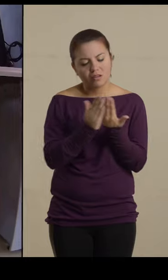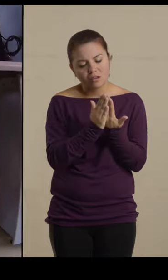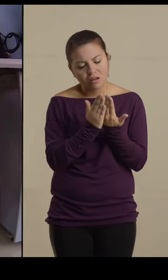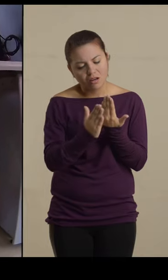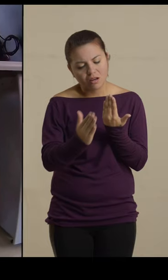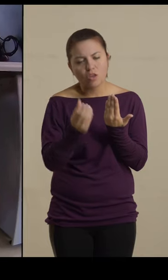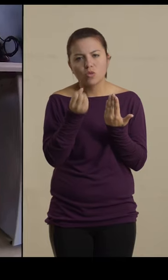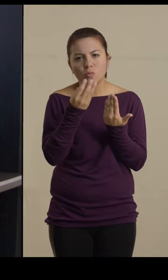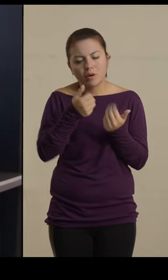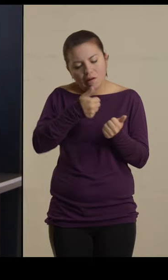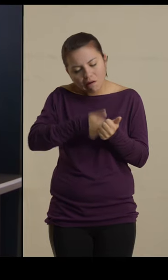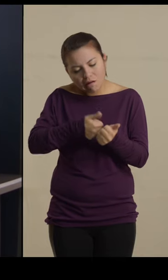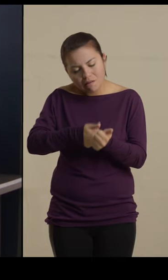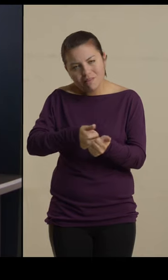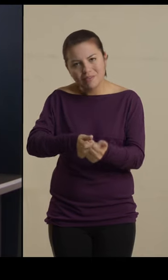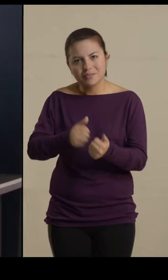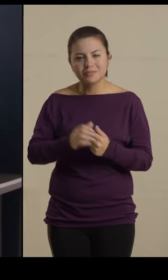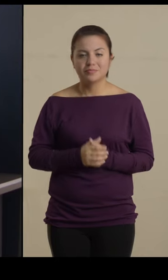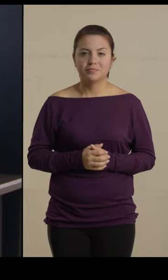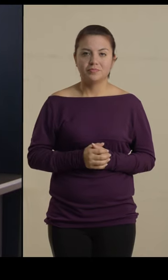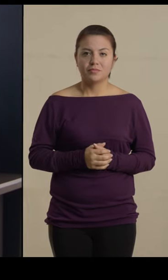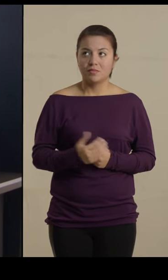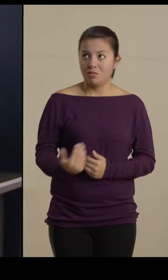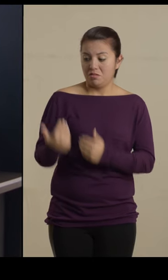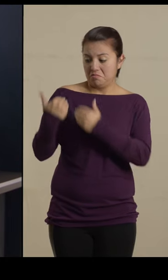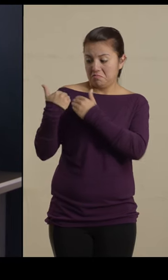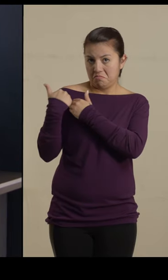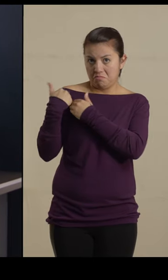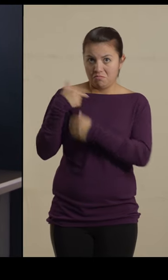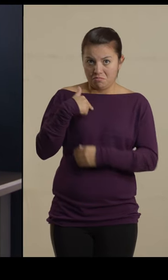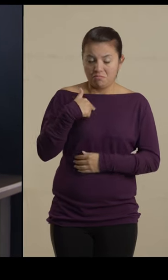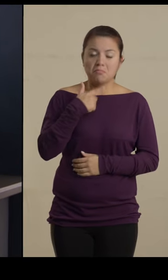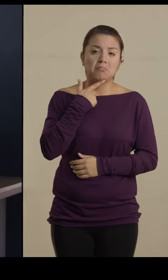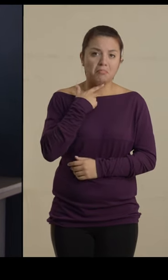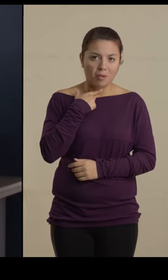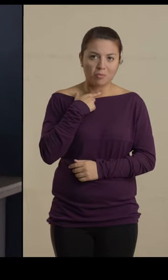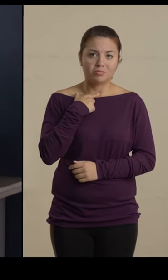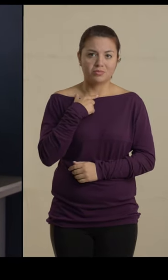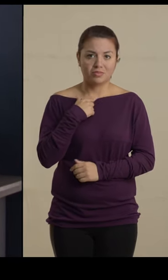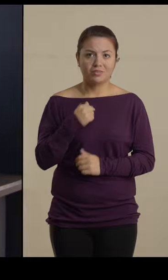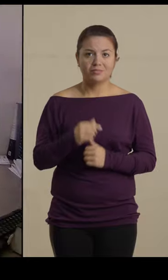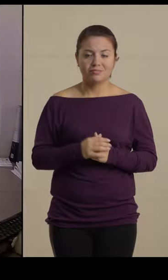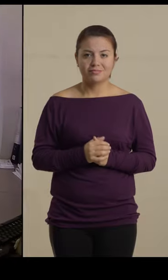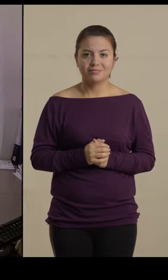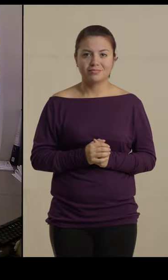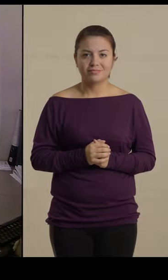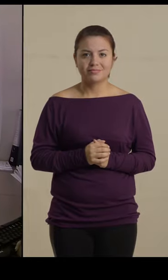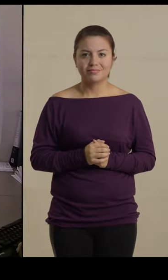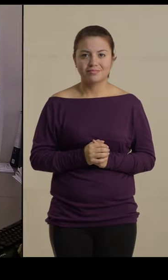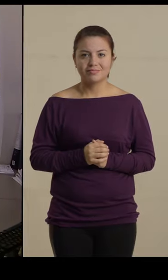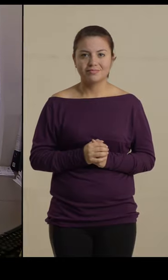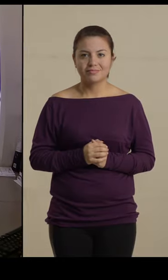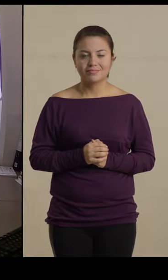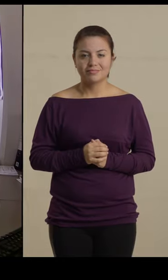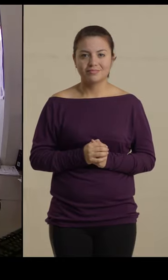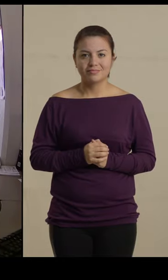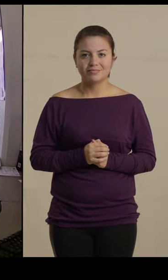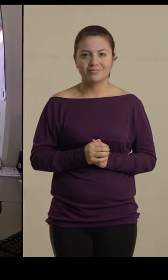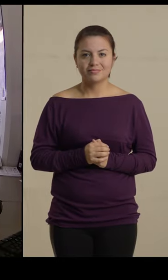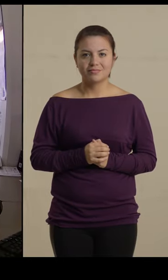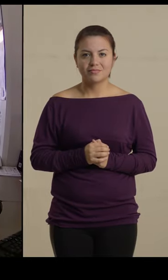cada carpeta. Me han gustado mis funciones,